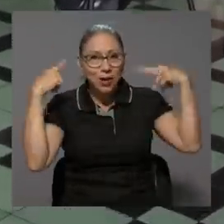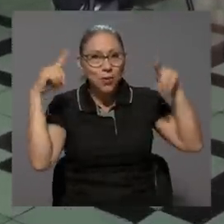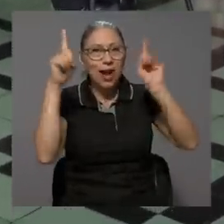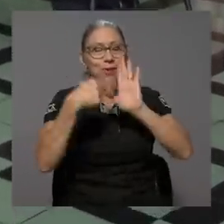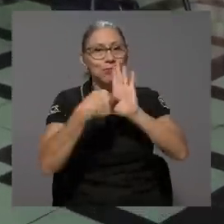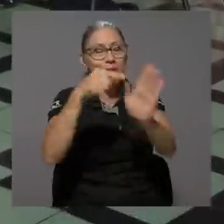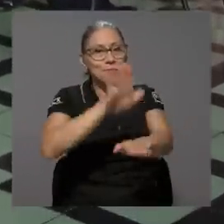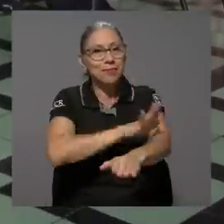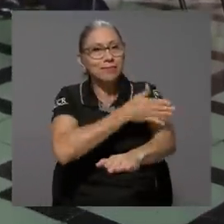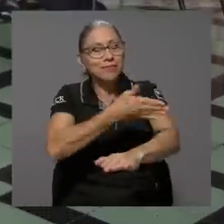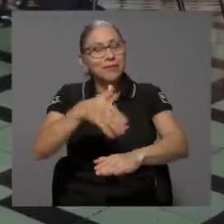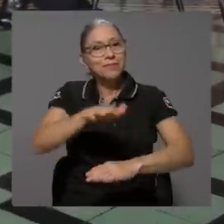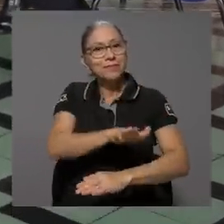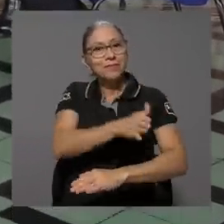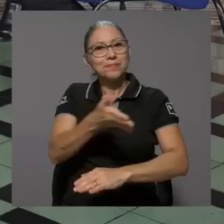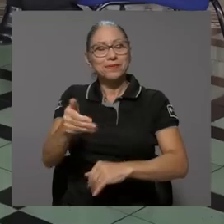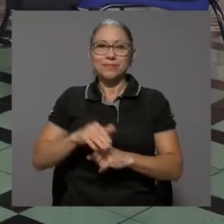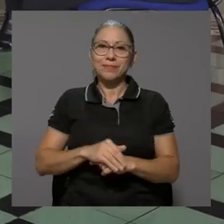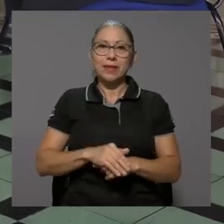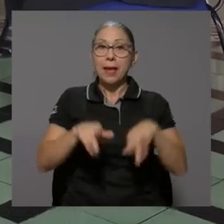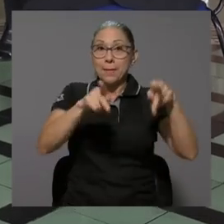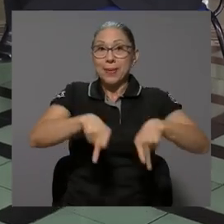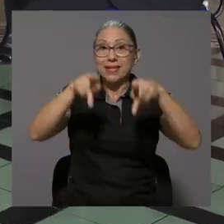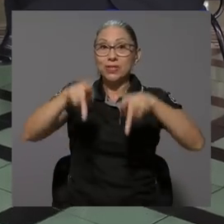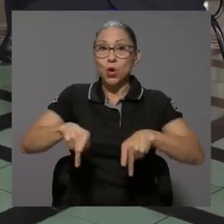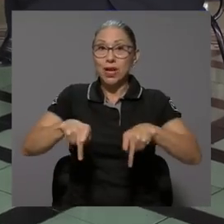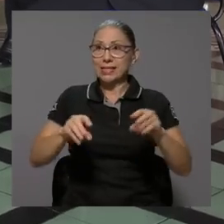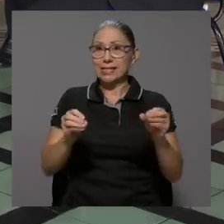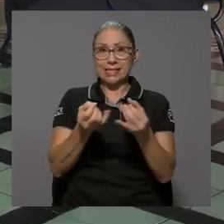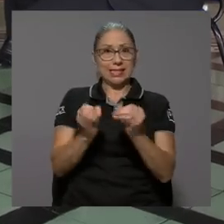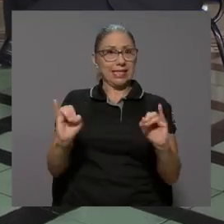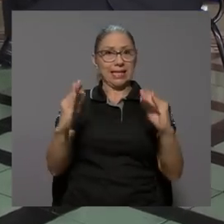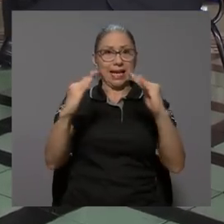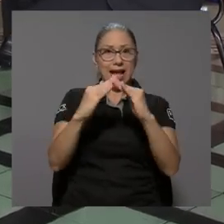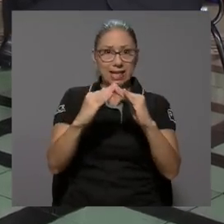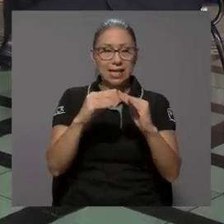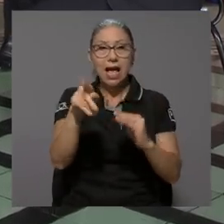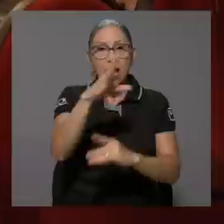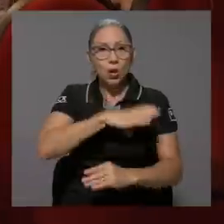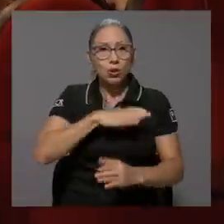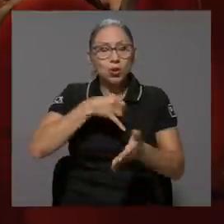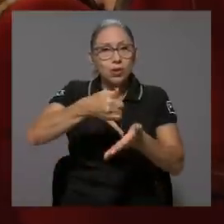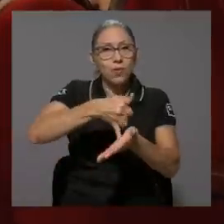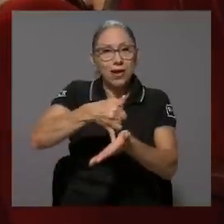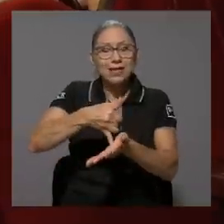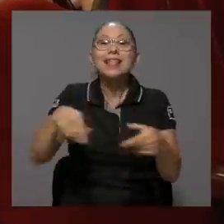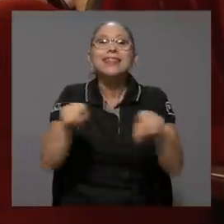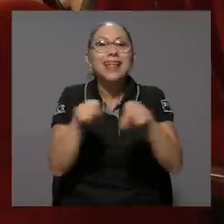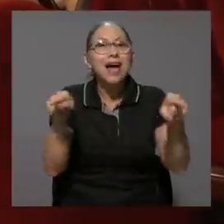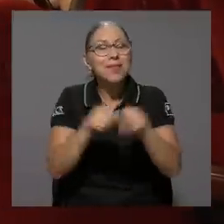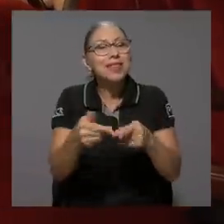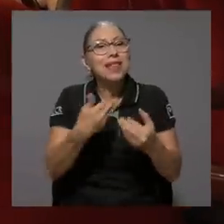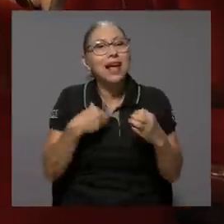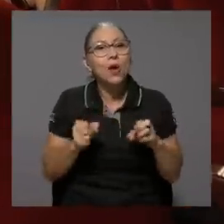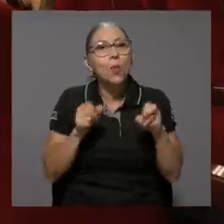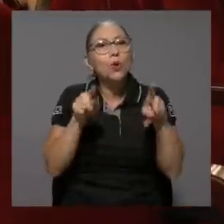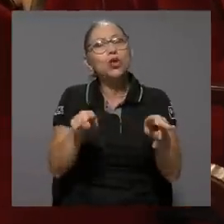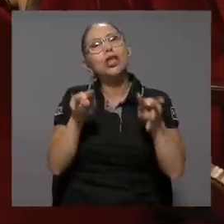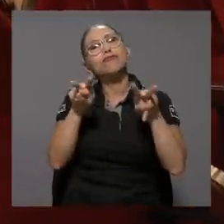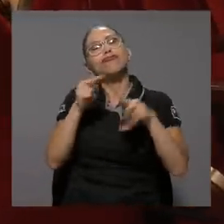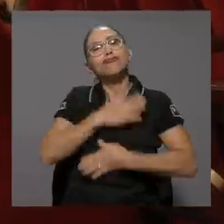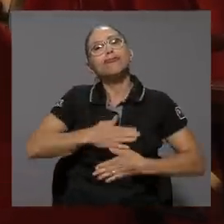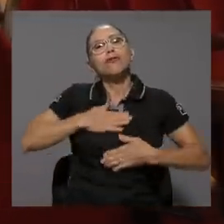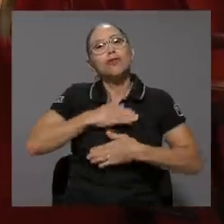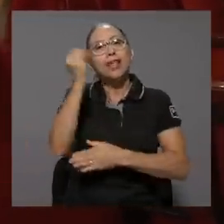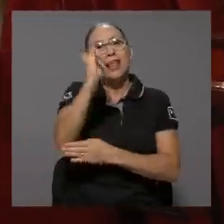concierto se llevara a cabo. Las personas en condición de calle y vulnerabilidad también tengan la oportunidad de disfrutar del arte en